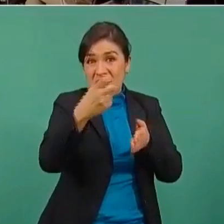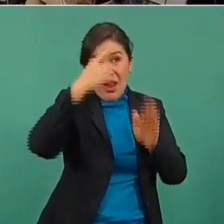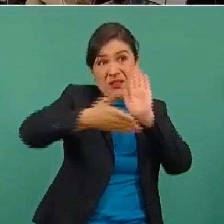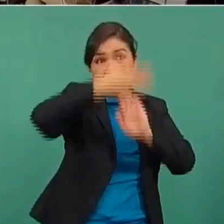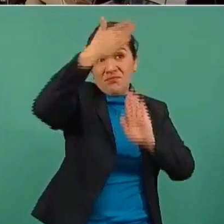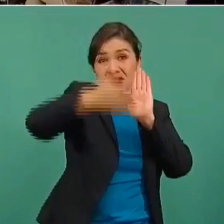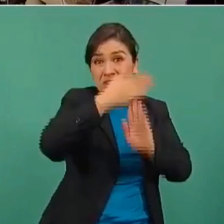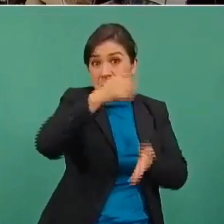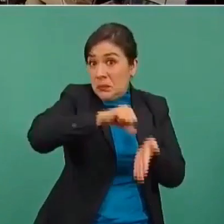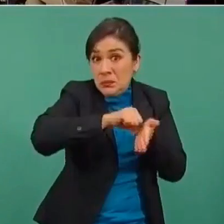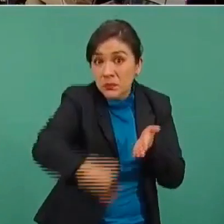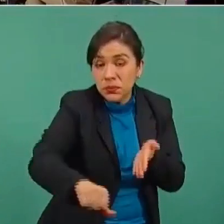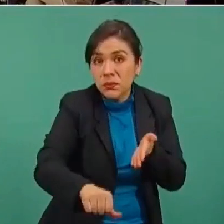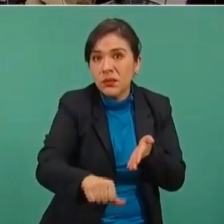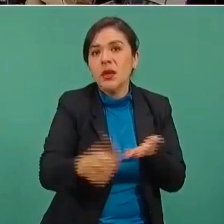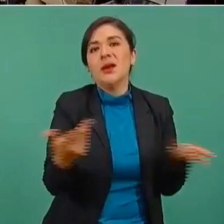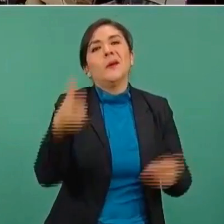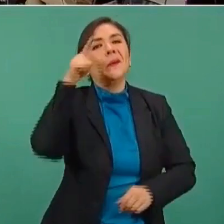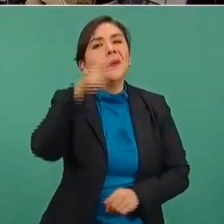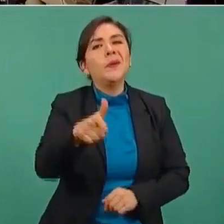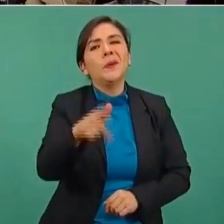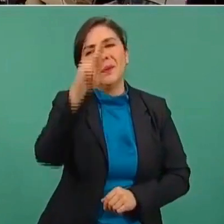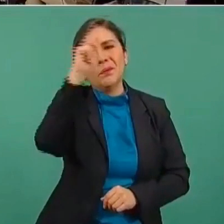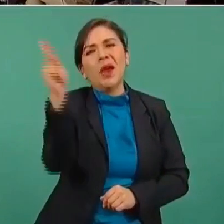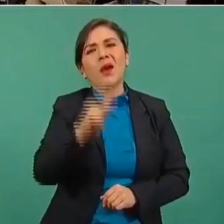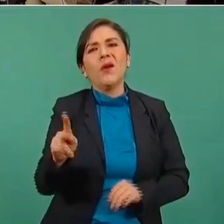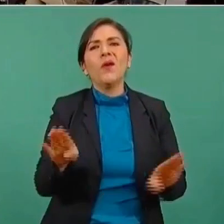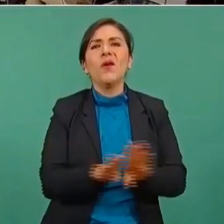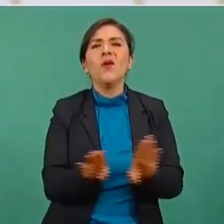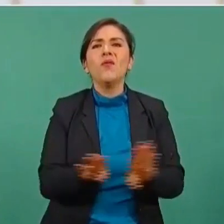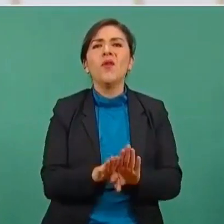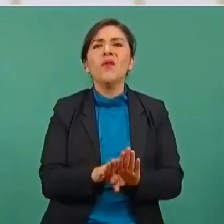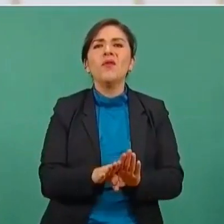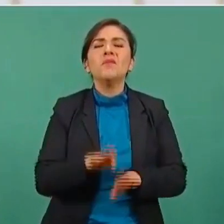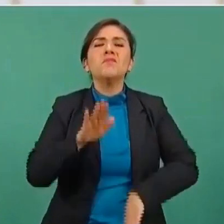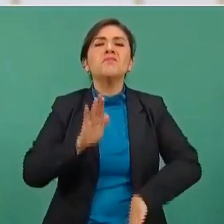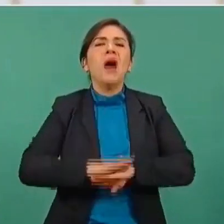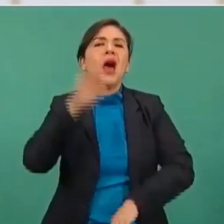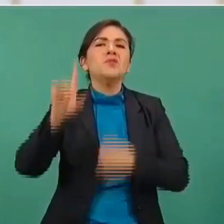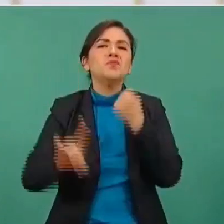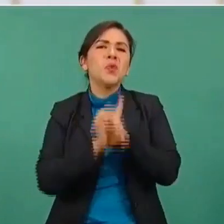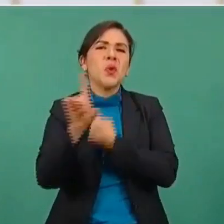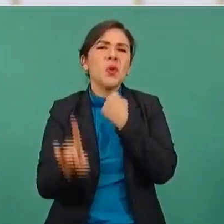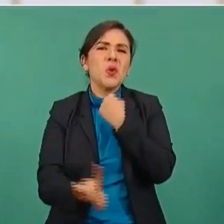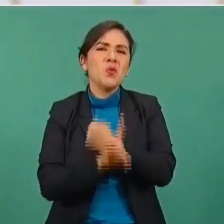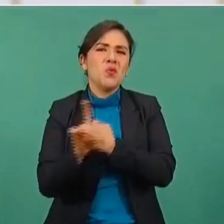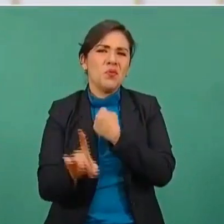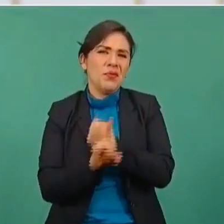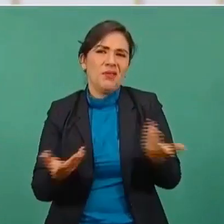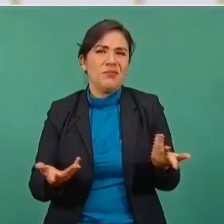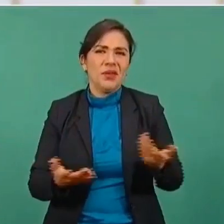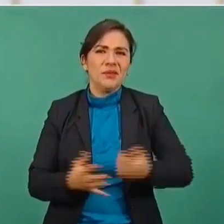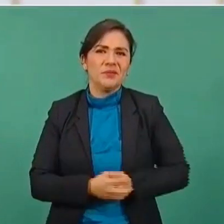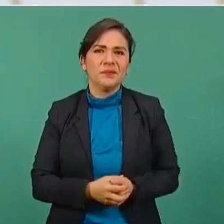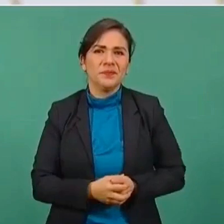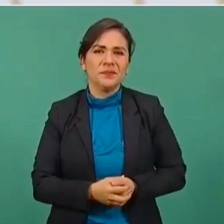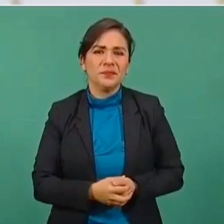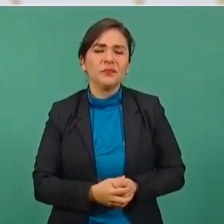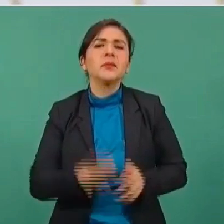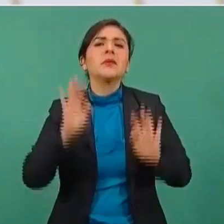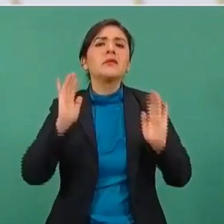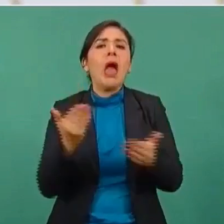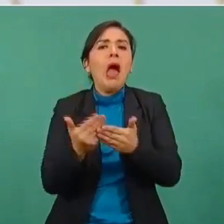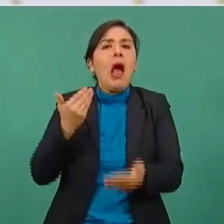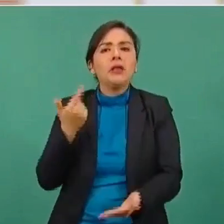nos va a resultar problemático y ya hay una